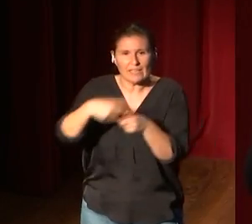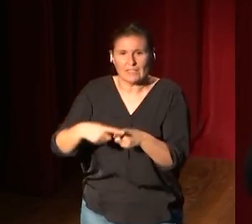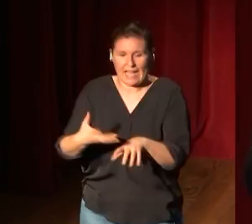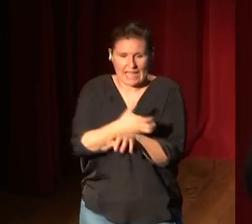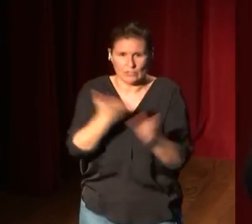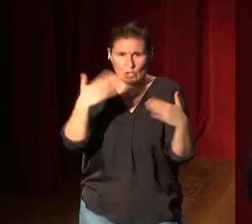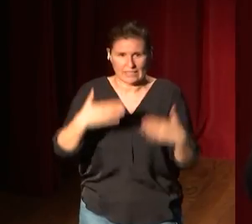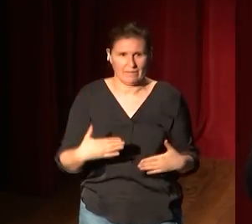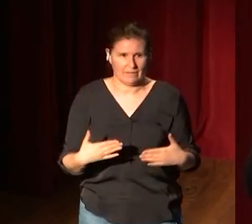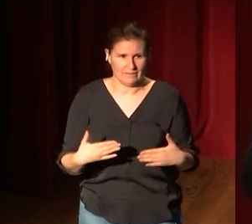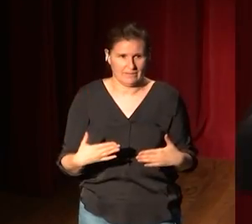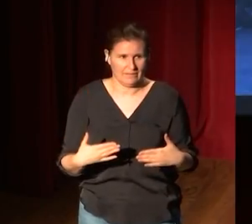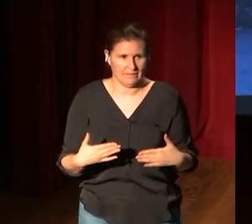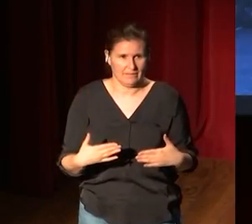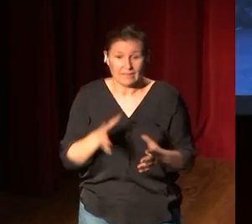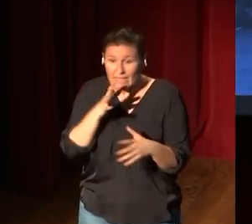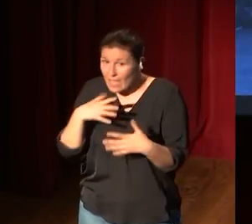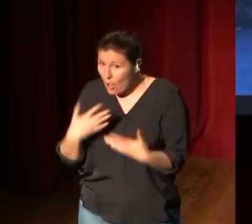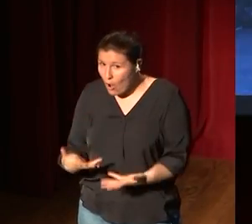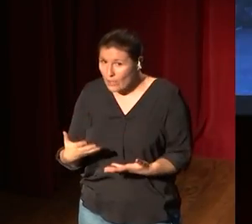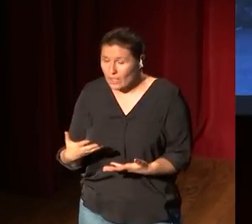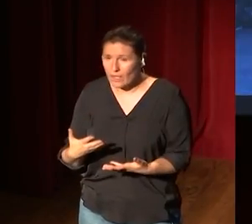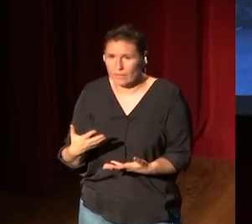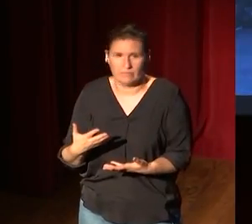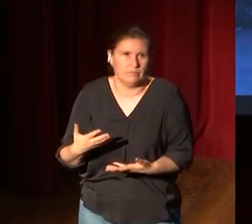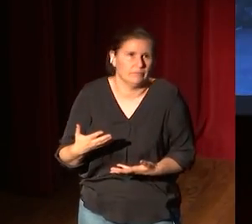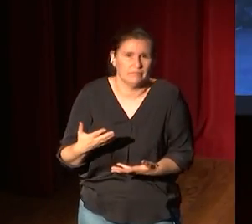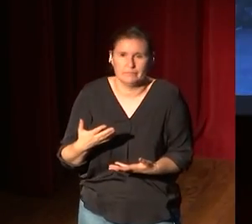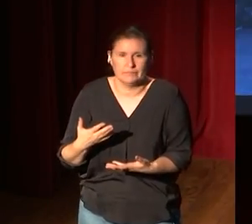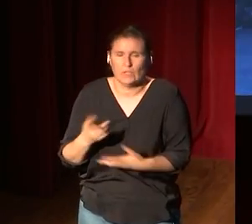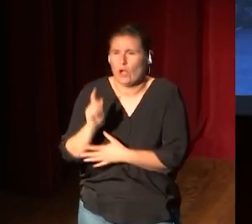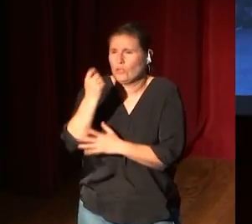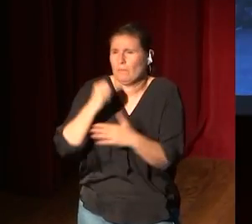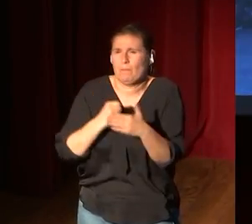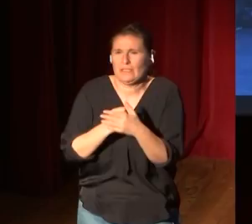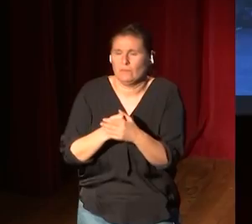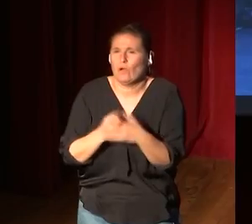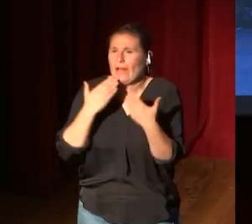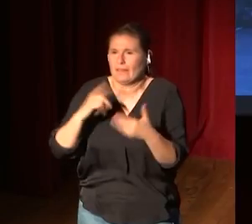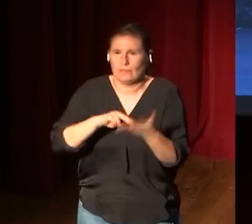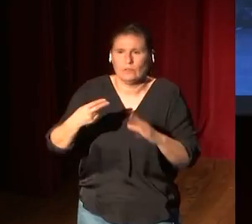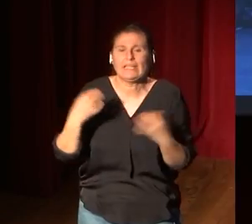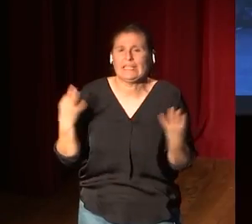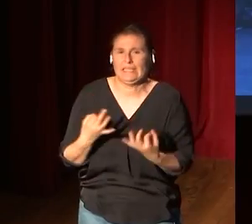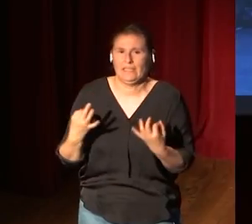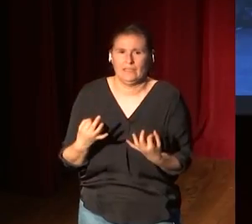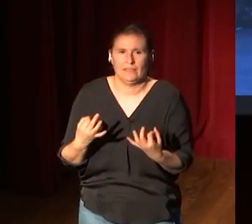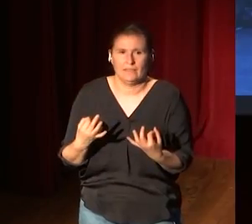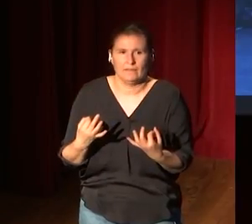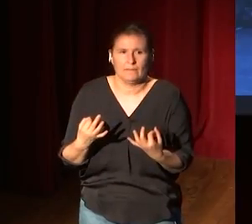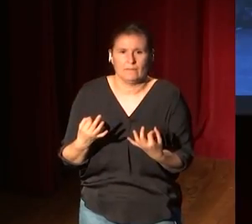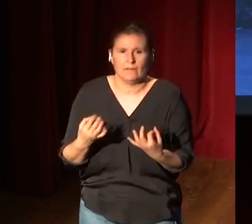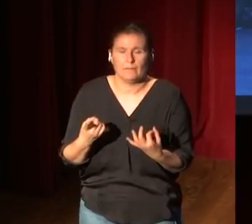no existía. Ahora, lo máximo que podemos llegar con la nueva tecnología es a que